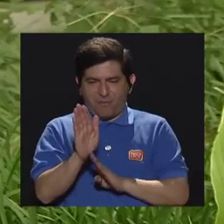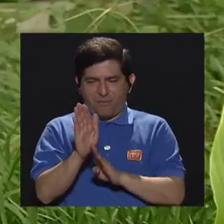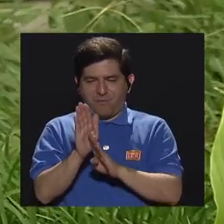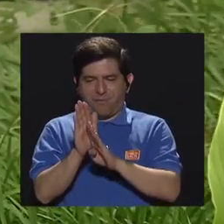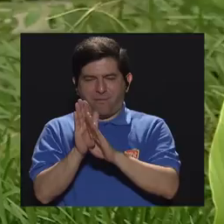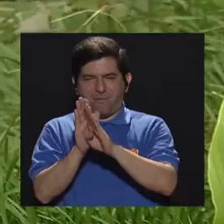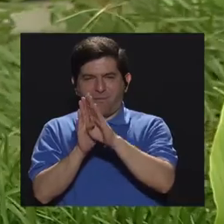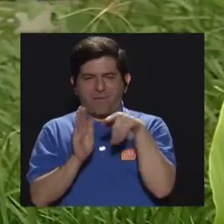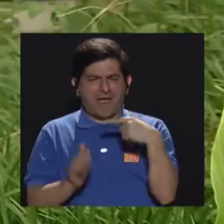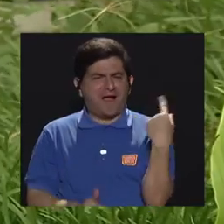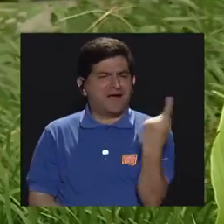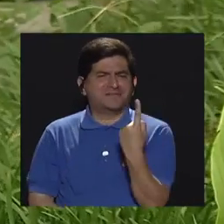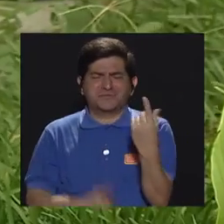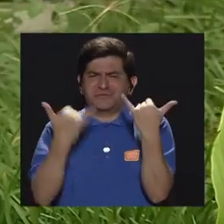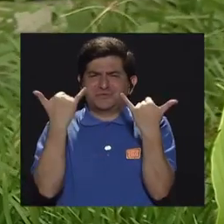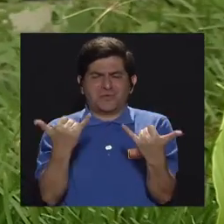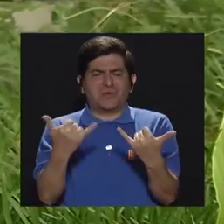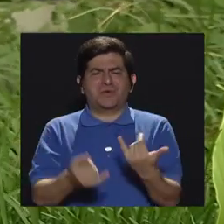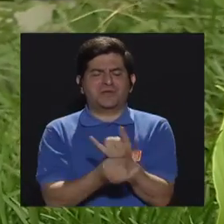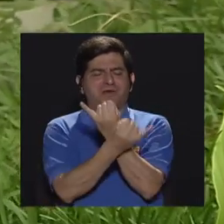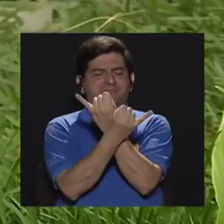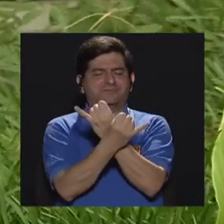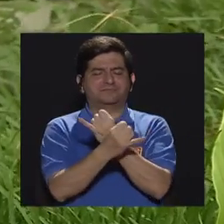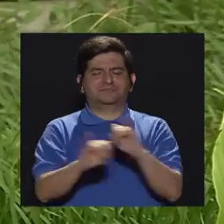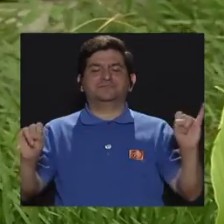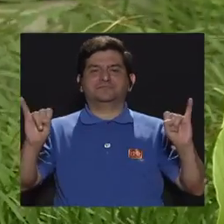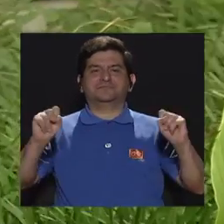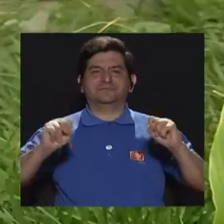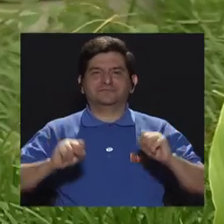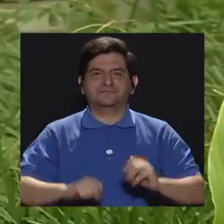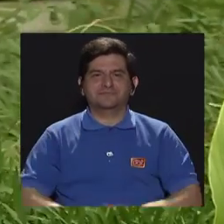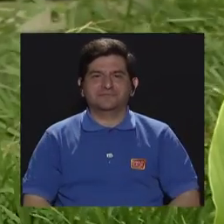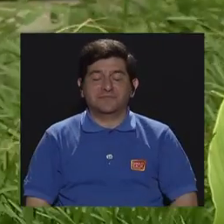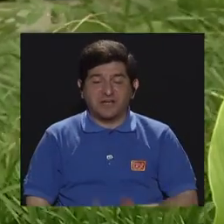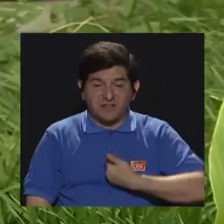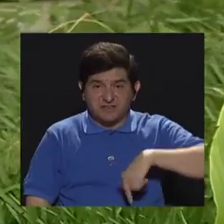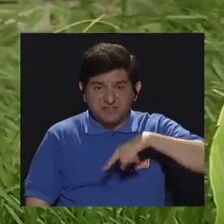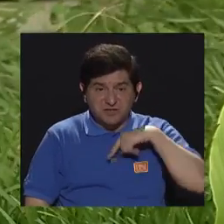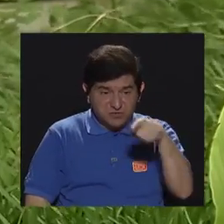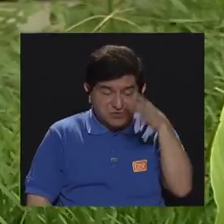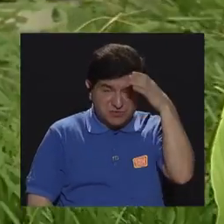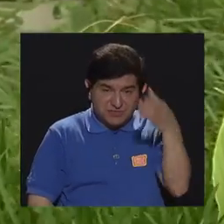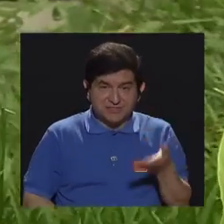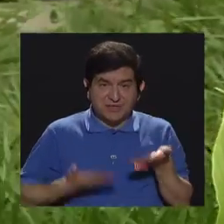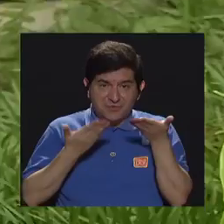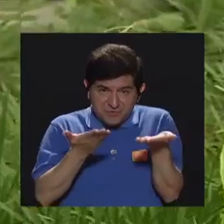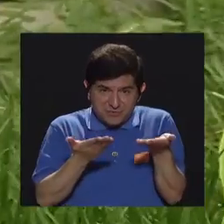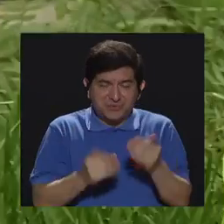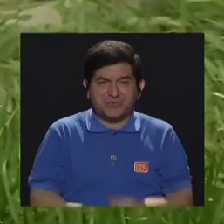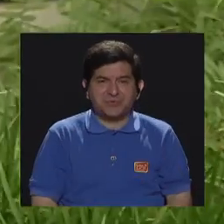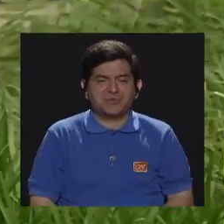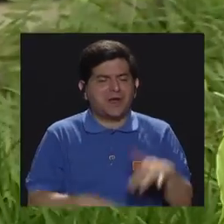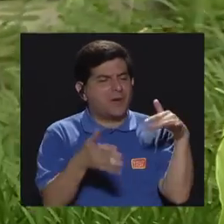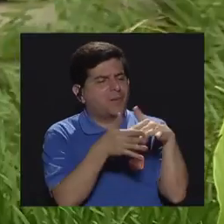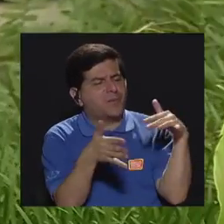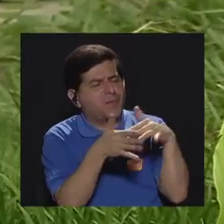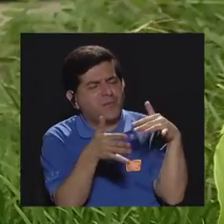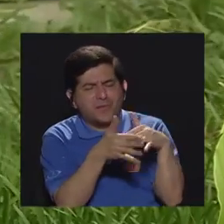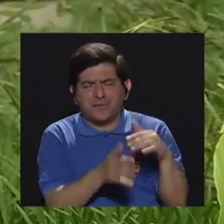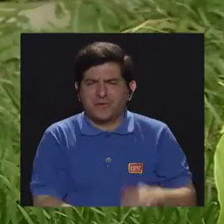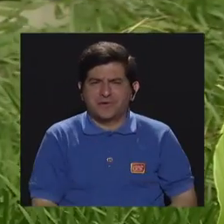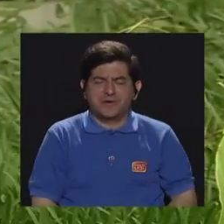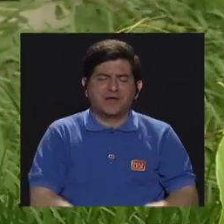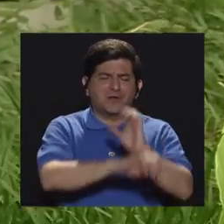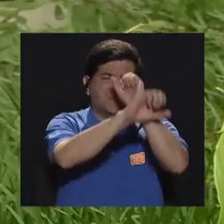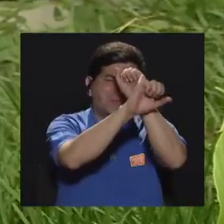del niño, ellos solitos se van independizando. Porque si les vamos creando esa cultura de estudio, esa